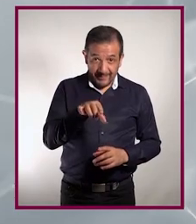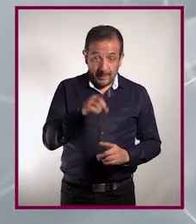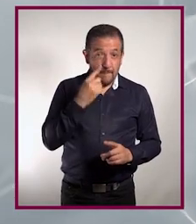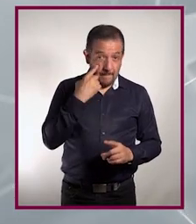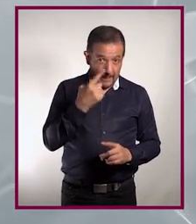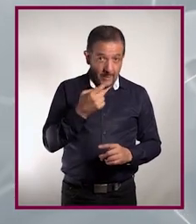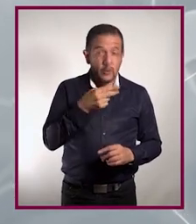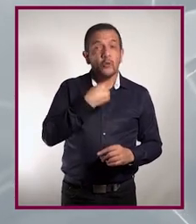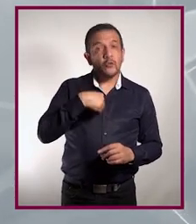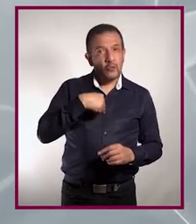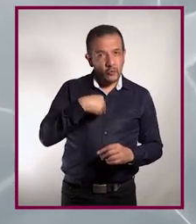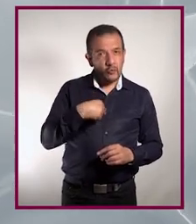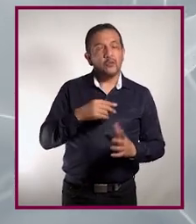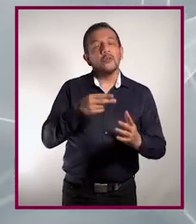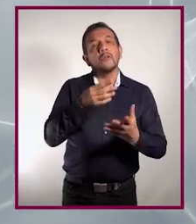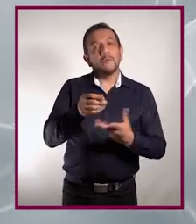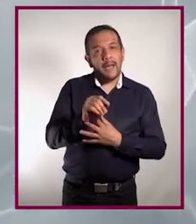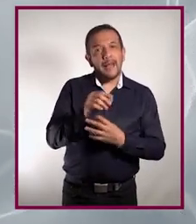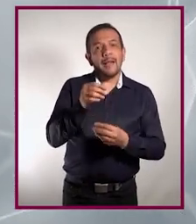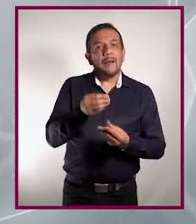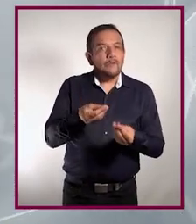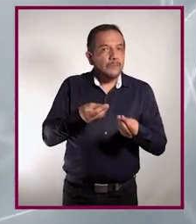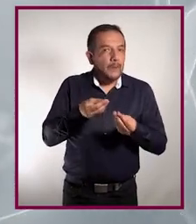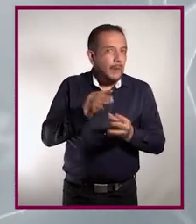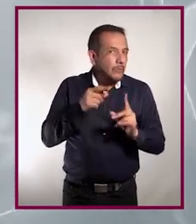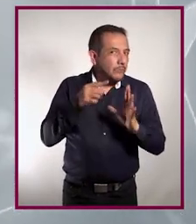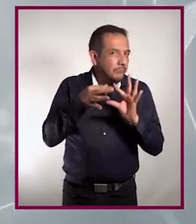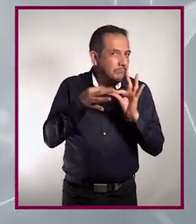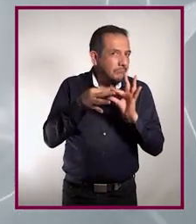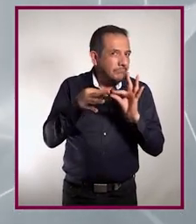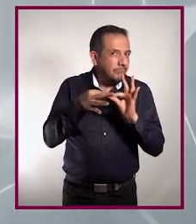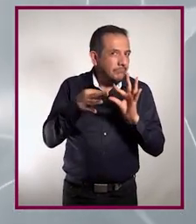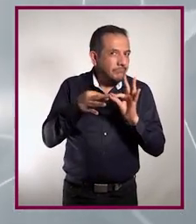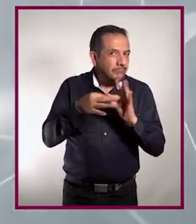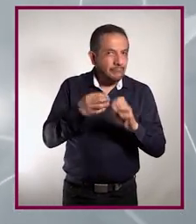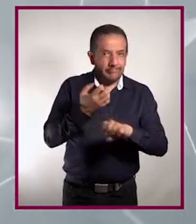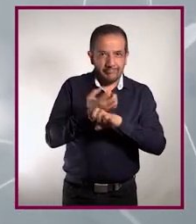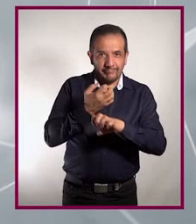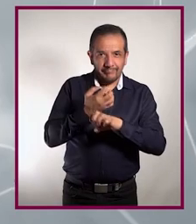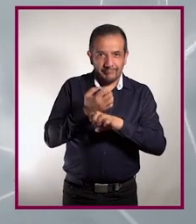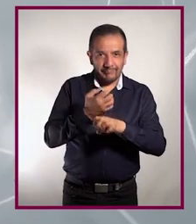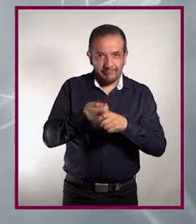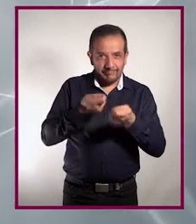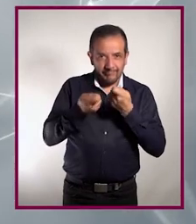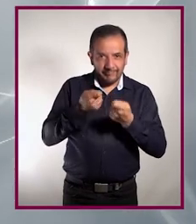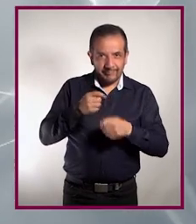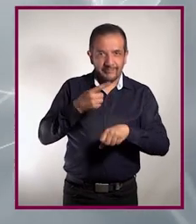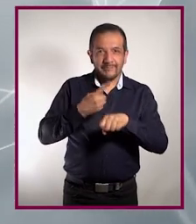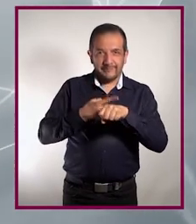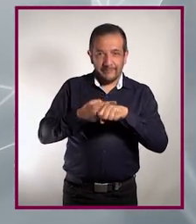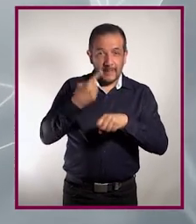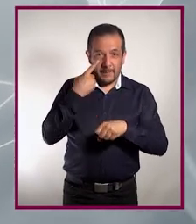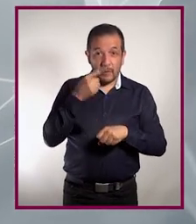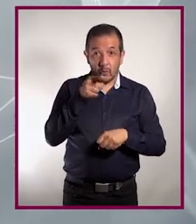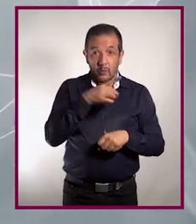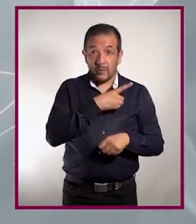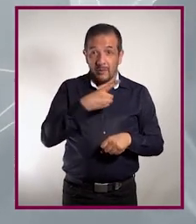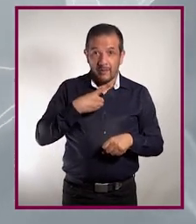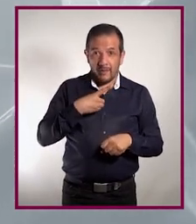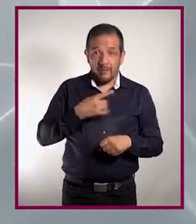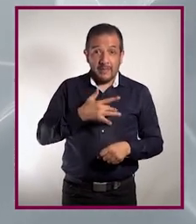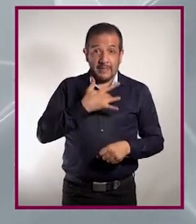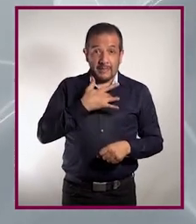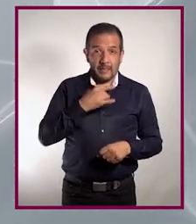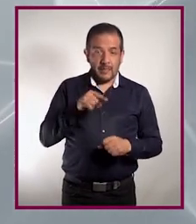alguna duda, te compartimos las indicaciones del Centro para el Control y la Prevención de Enfermedades de los Estados Unidos, para que sepas identificar estos